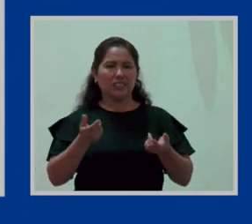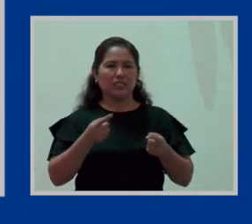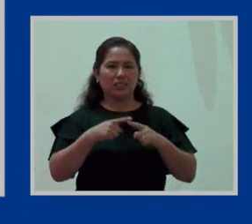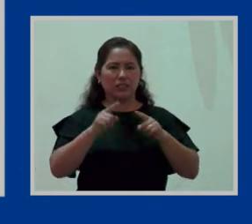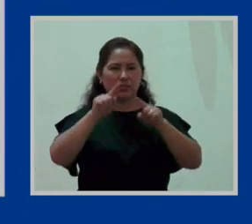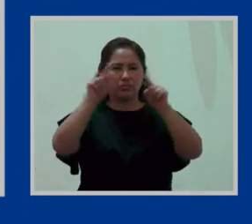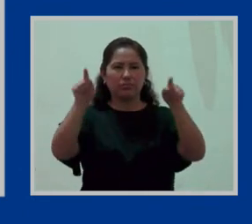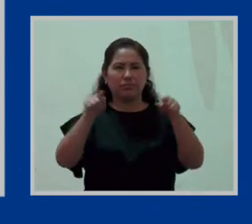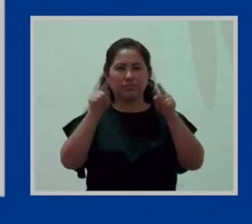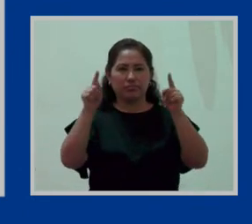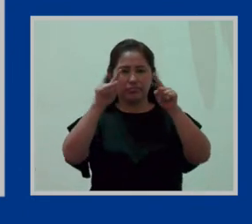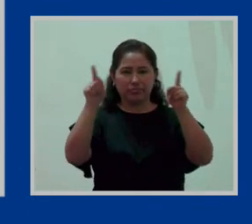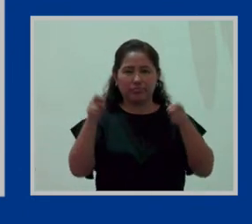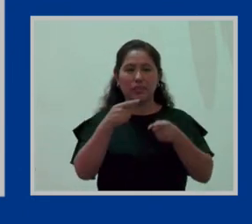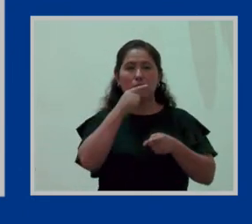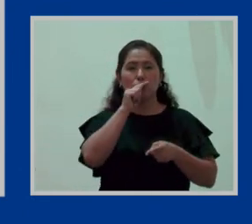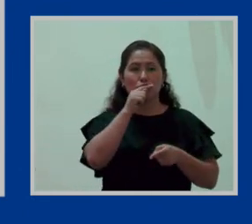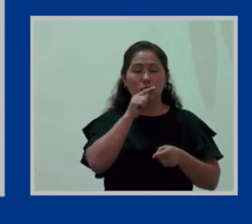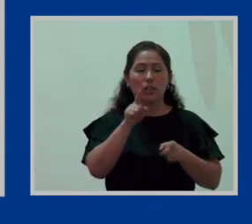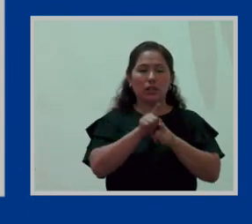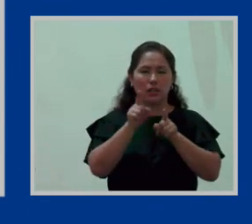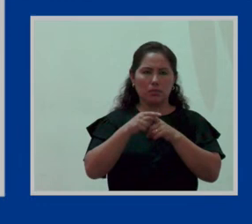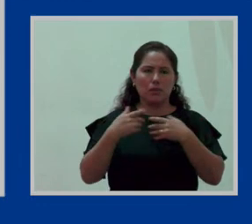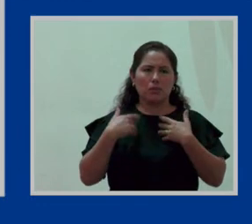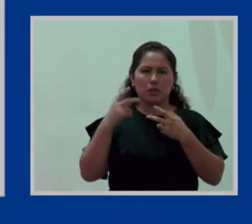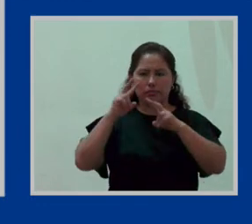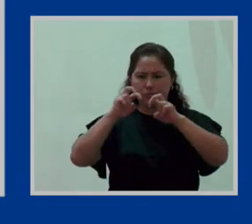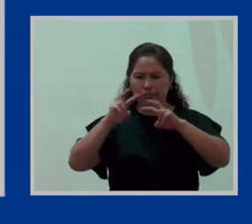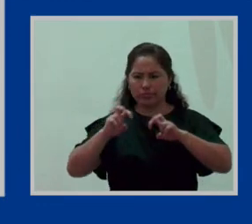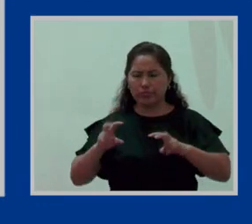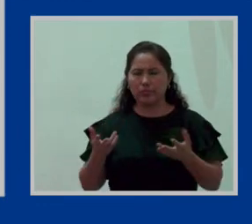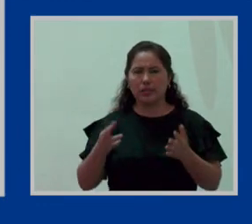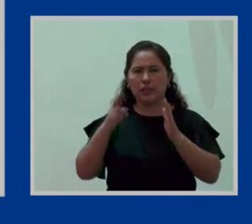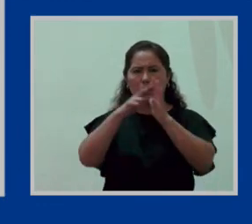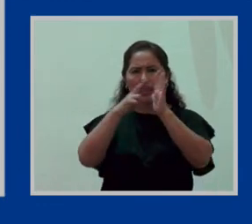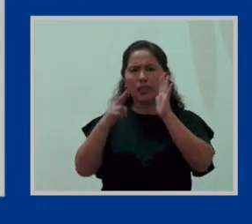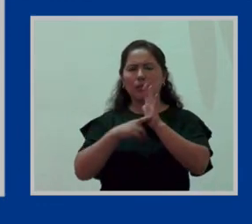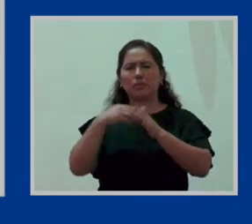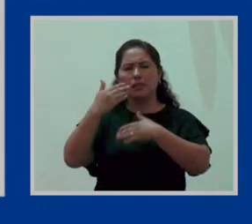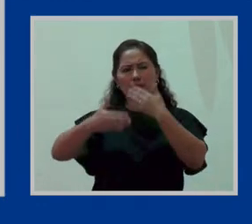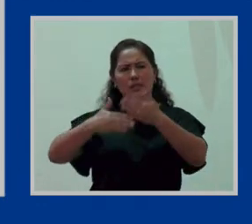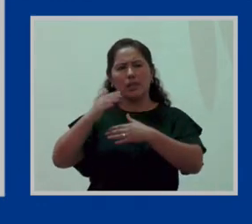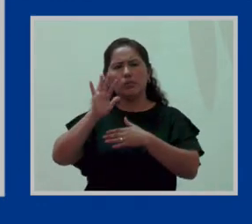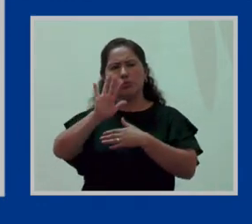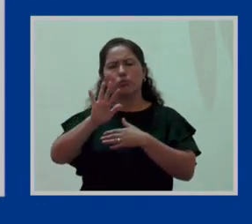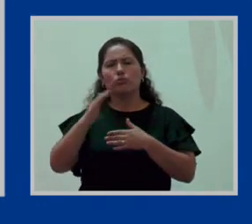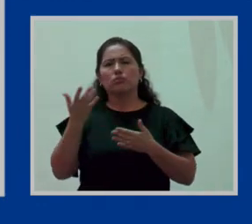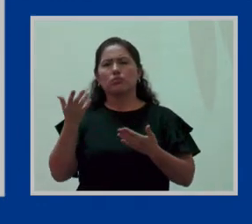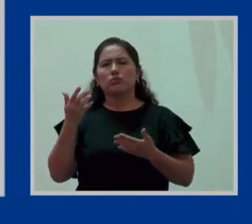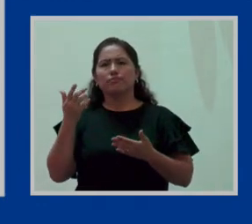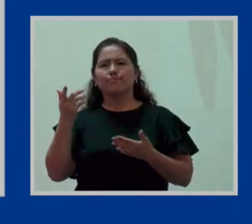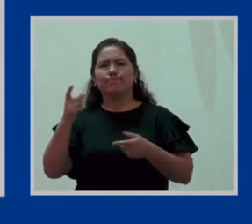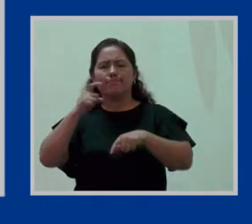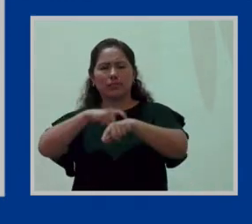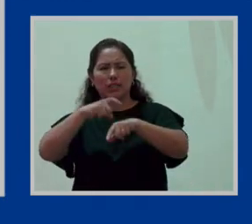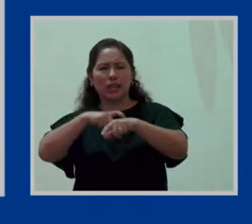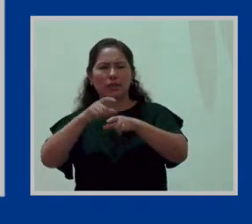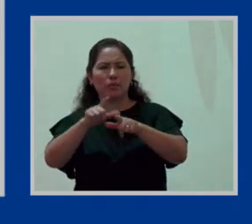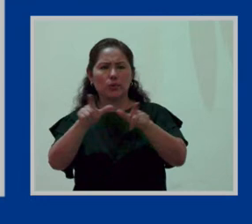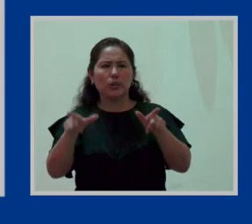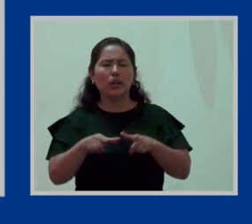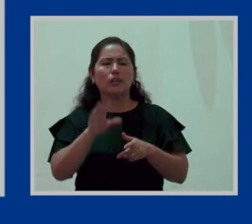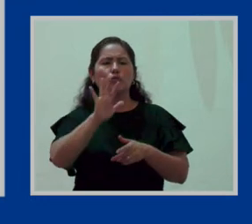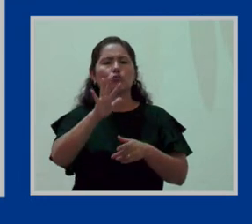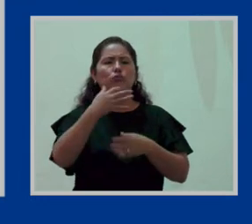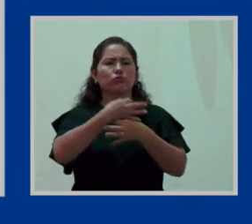aún no existe, aún no hay el reglamento, que es el que va a desarrollar el procedimiento, el modo, los plazos y la forma de acreditar,